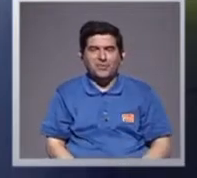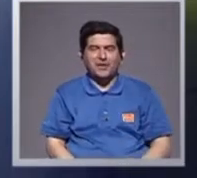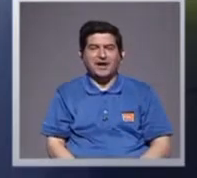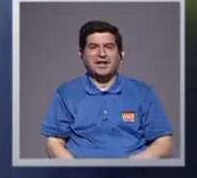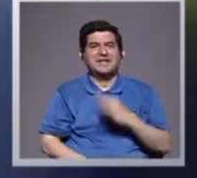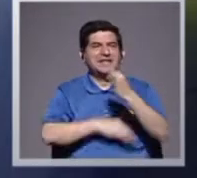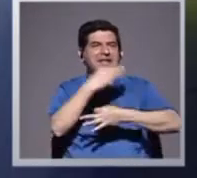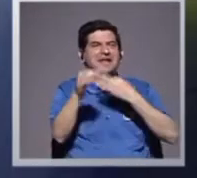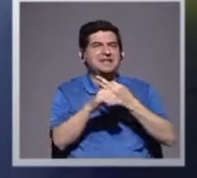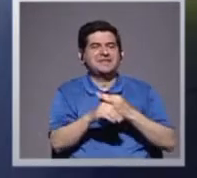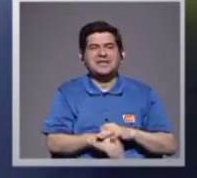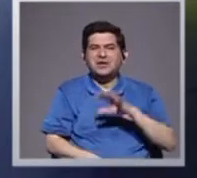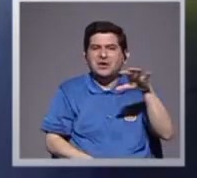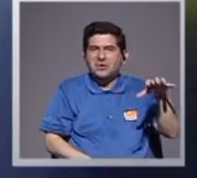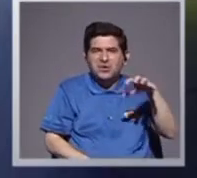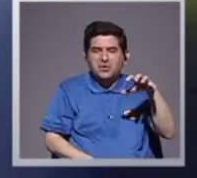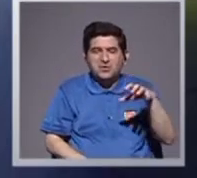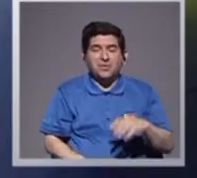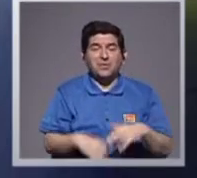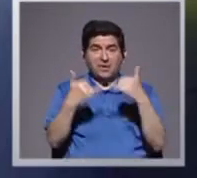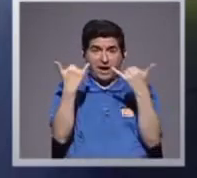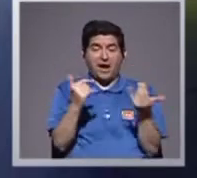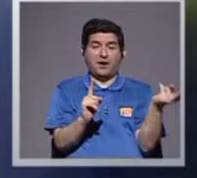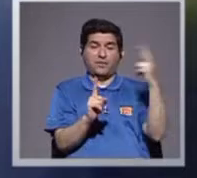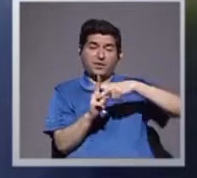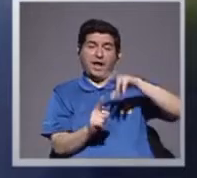caribeño, de Costa Rica,